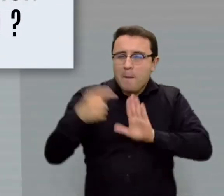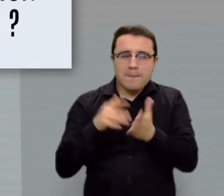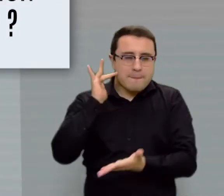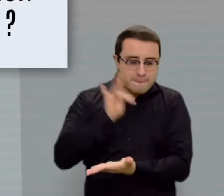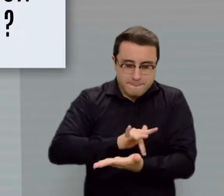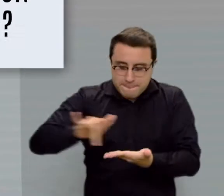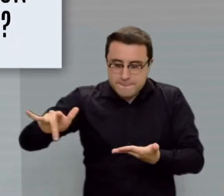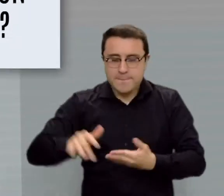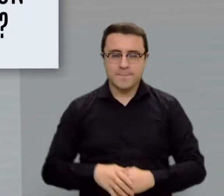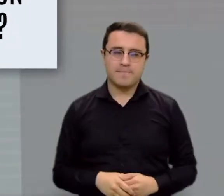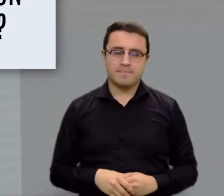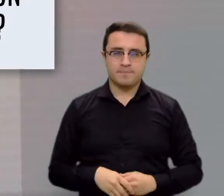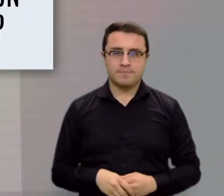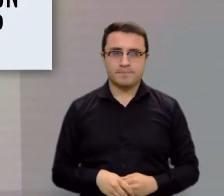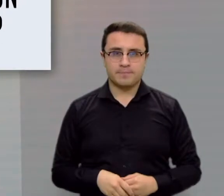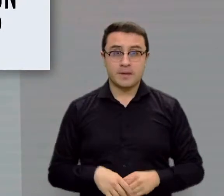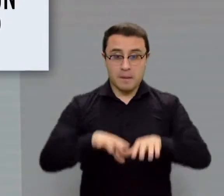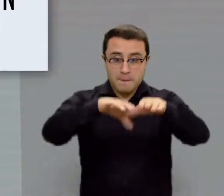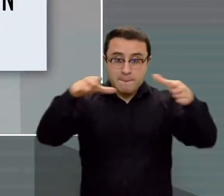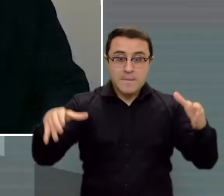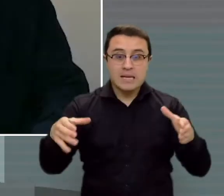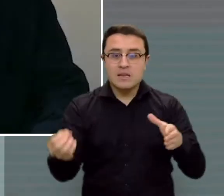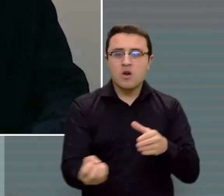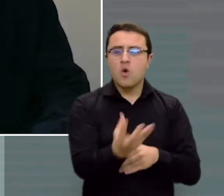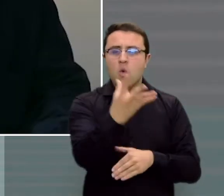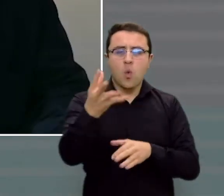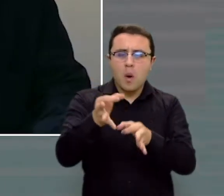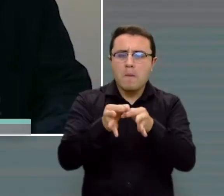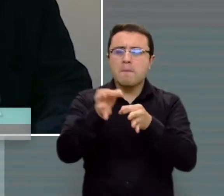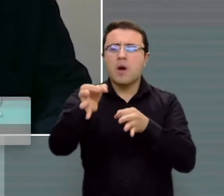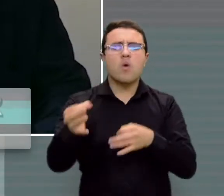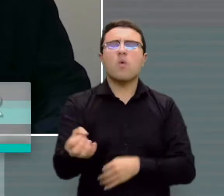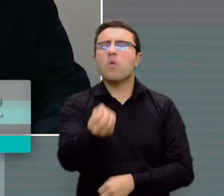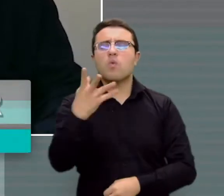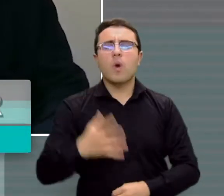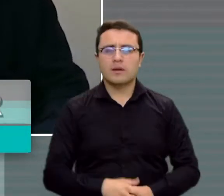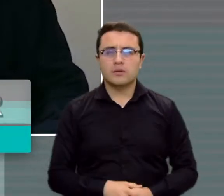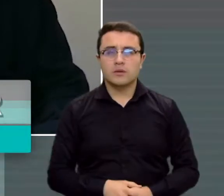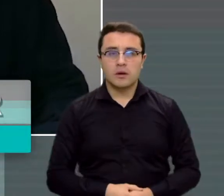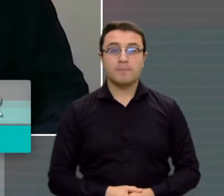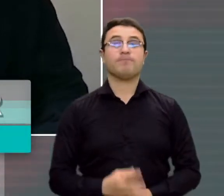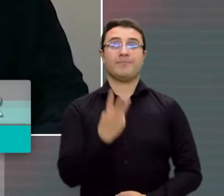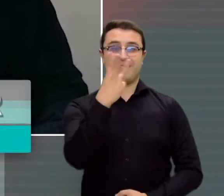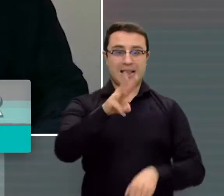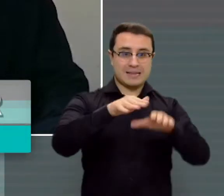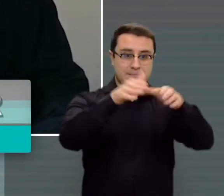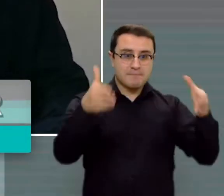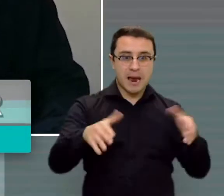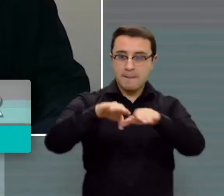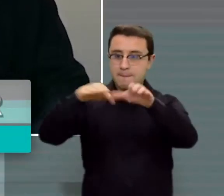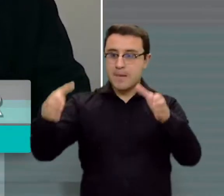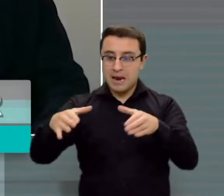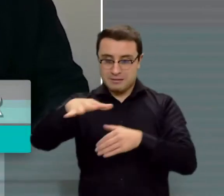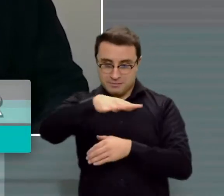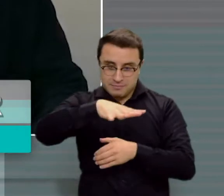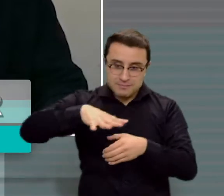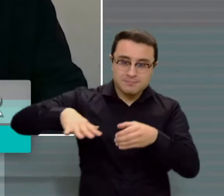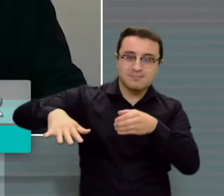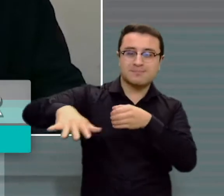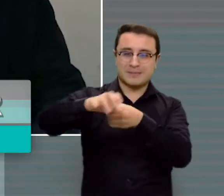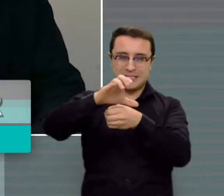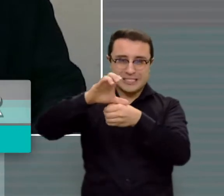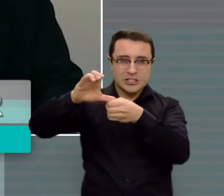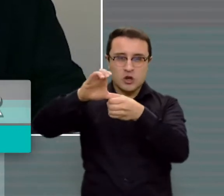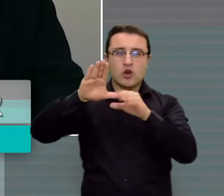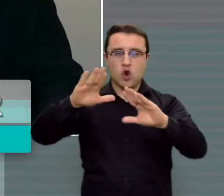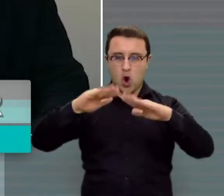¿Cuántas mesas de votación tendrán en el municipio? Trece mesas serán ubicadas en la cabecera municipal, en el colegio de